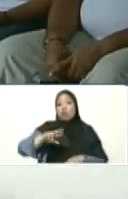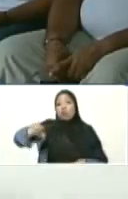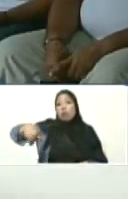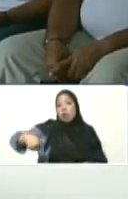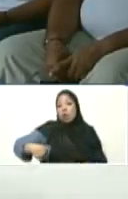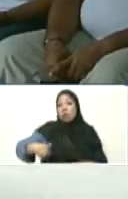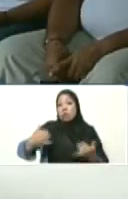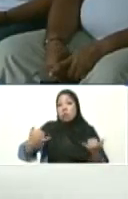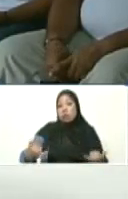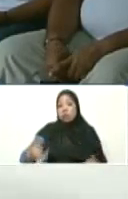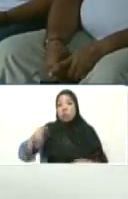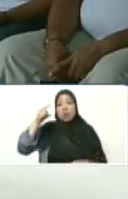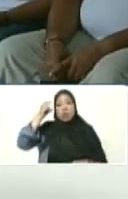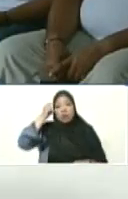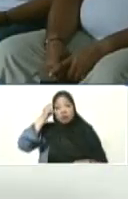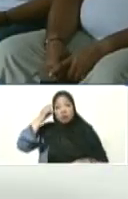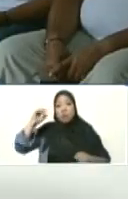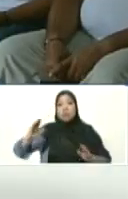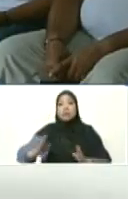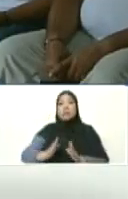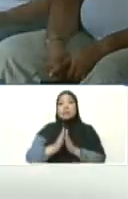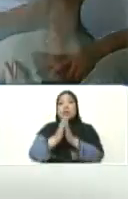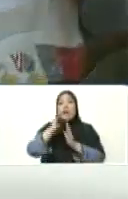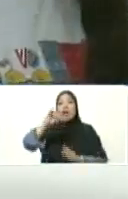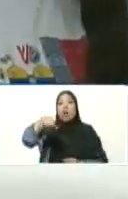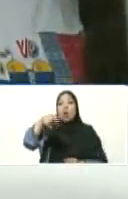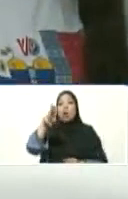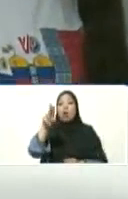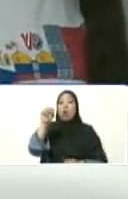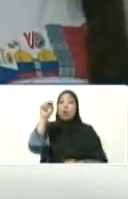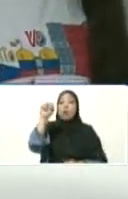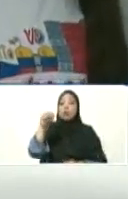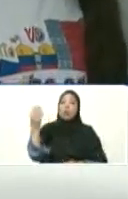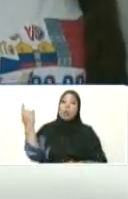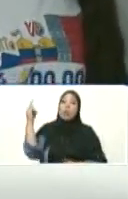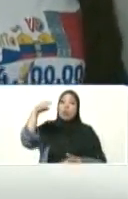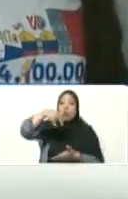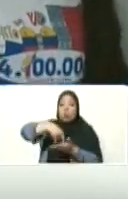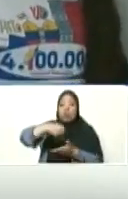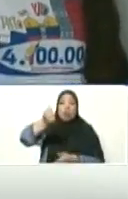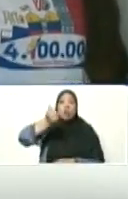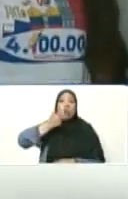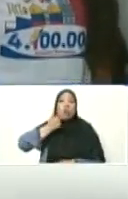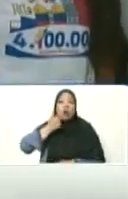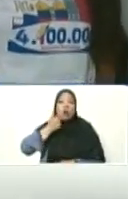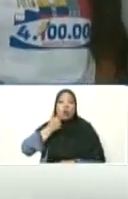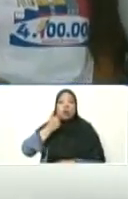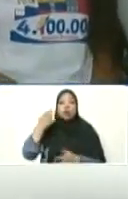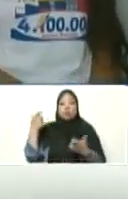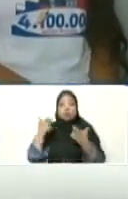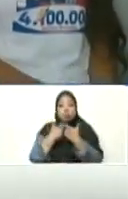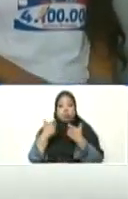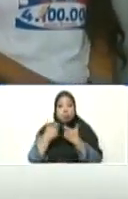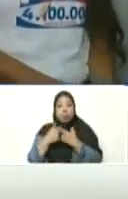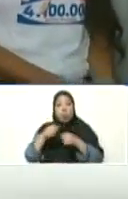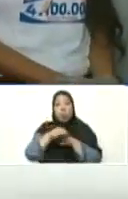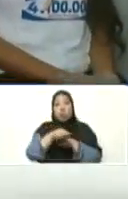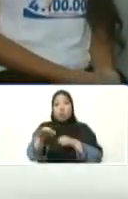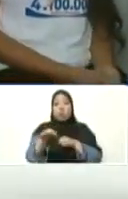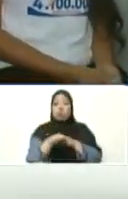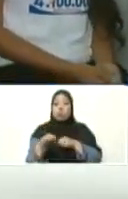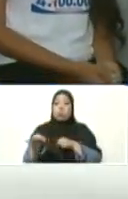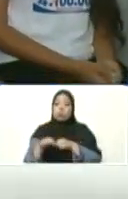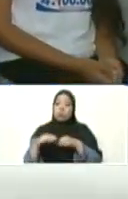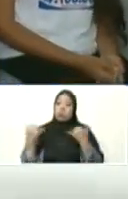vamos, es el día de San Juan Bautista, además de nuestra batalla de Carabobos, día de San Juan Bautista y patrono del municipio Tocó,